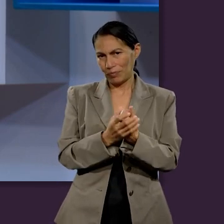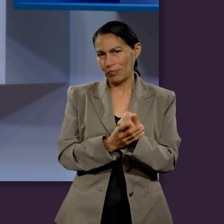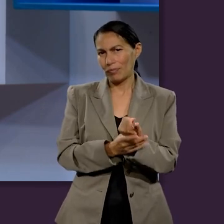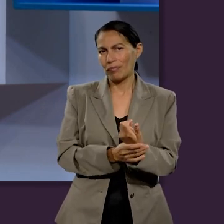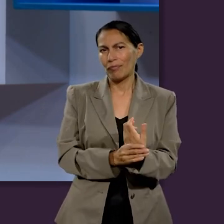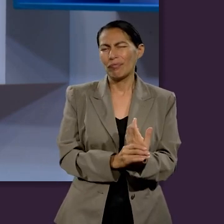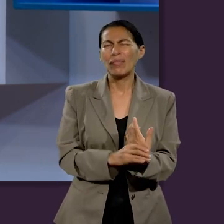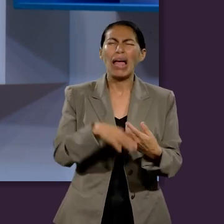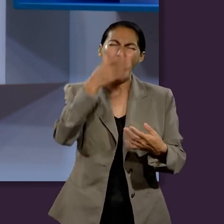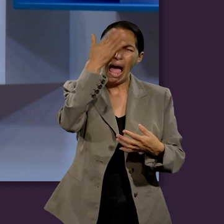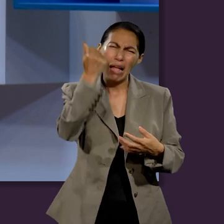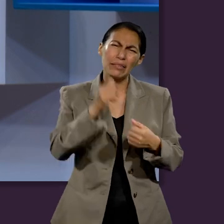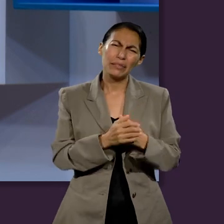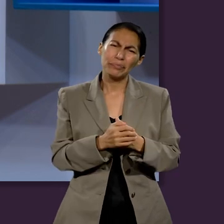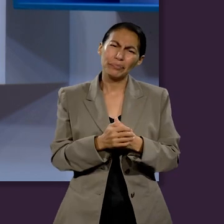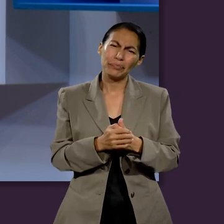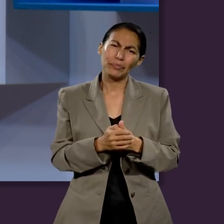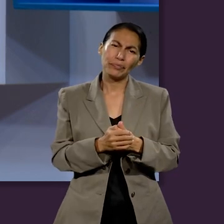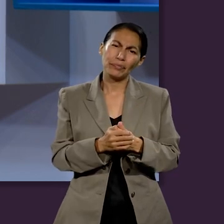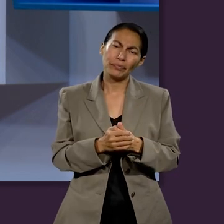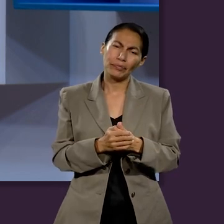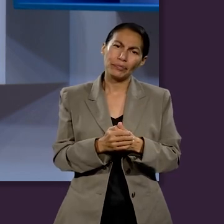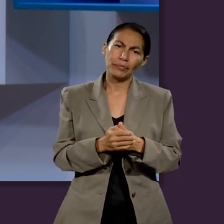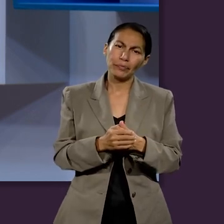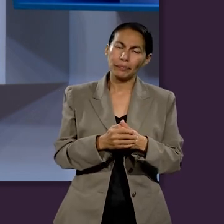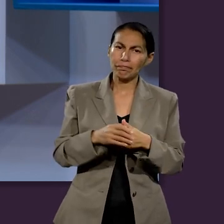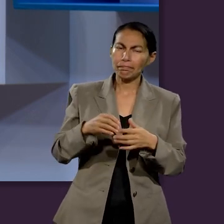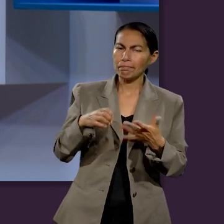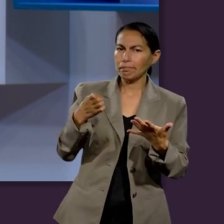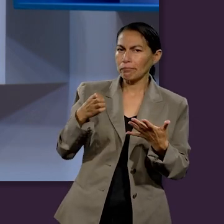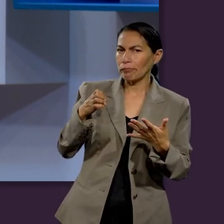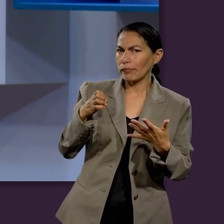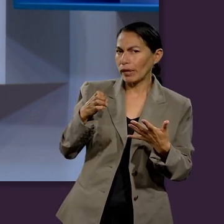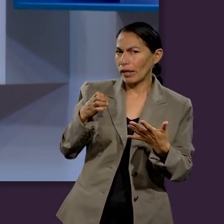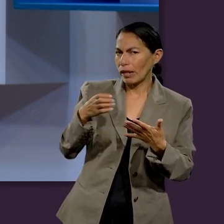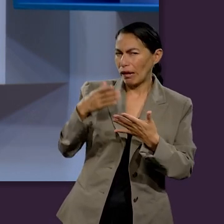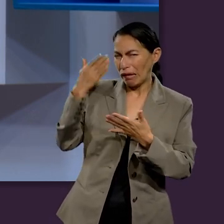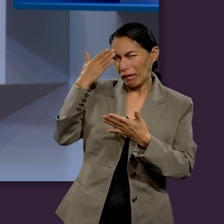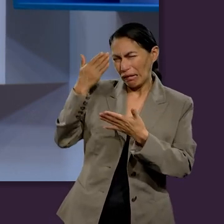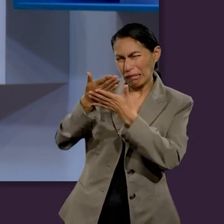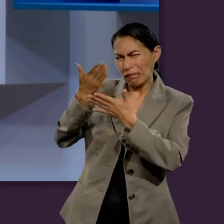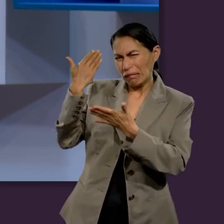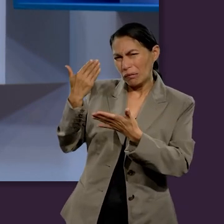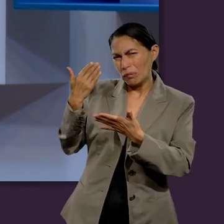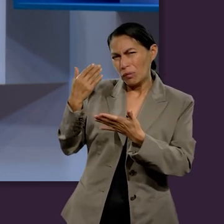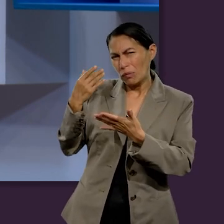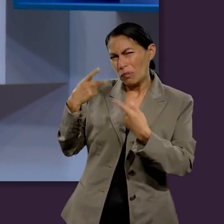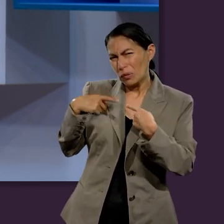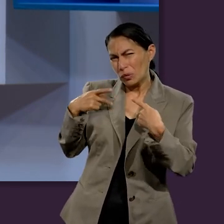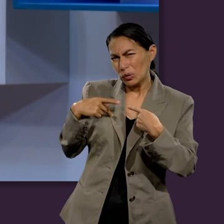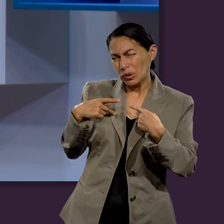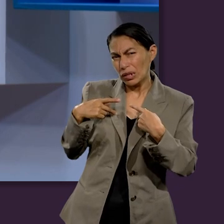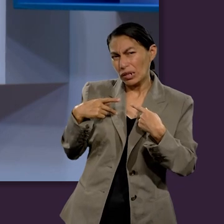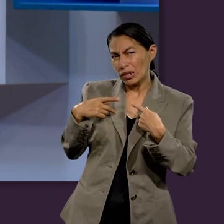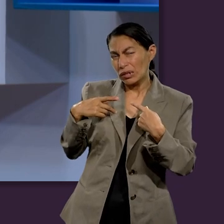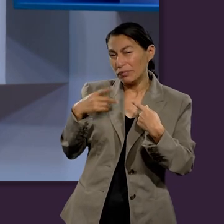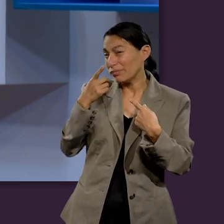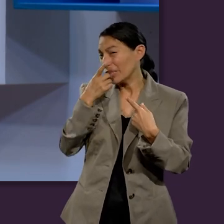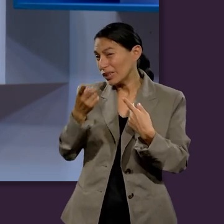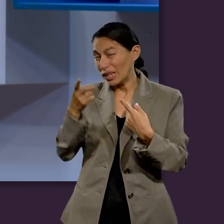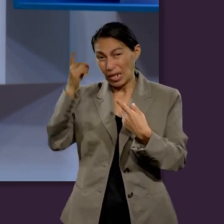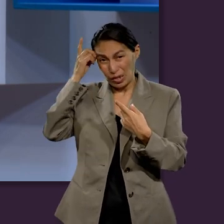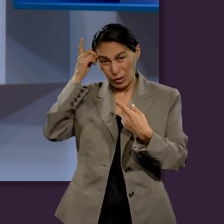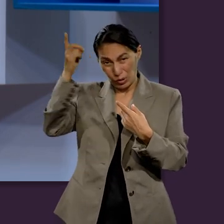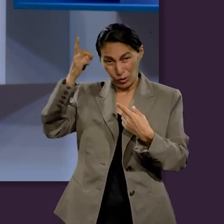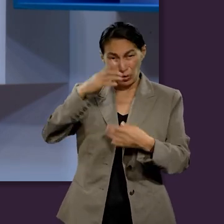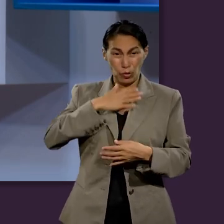Saben que hace tiempo, durante la Edad Media, hubo una fuerte tendencia a representar a Dios como un